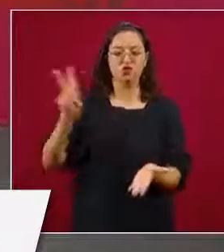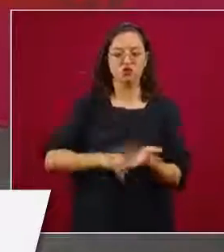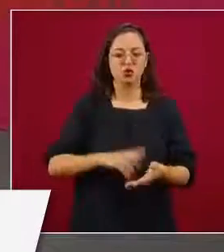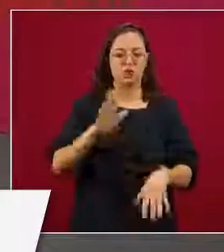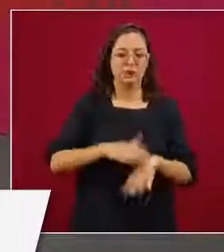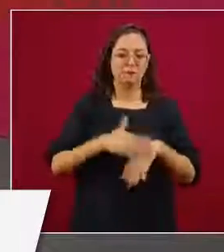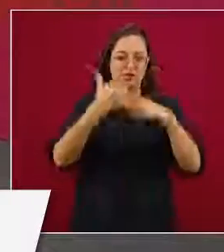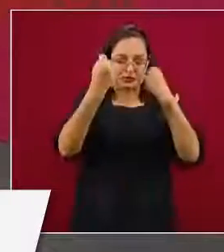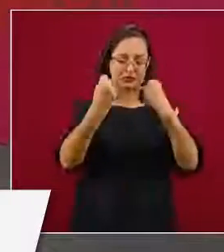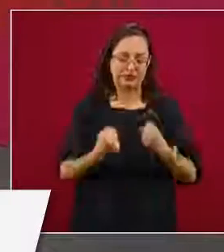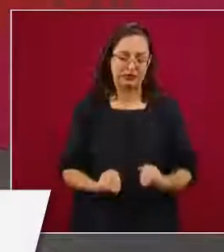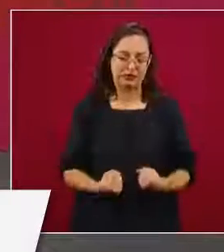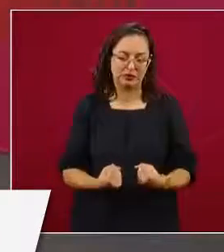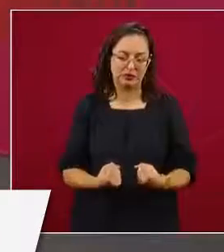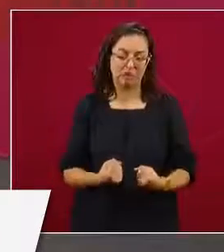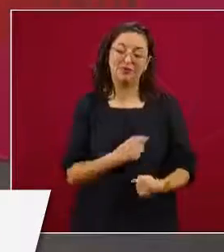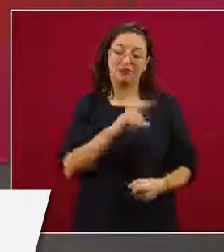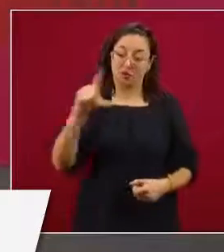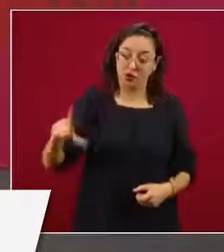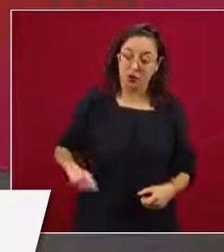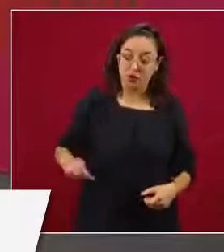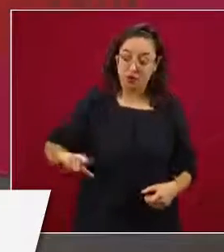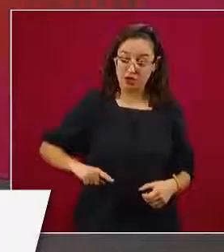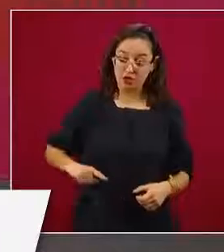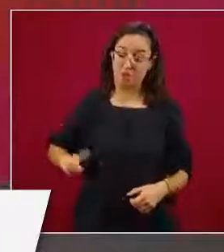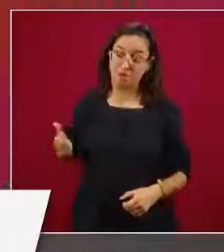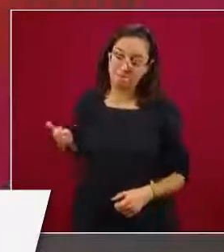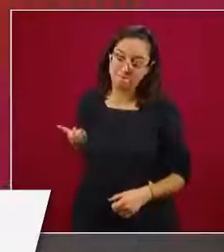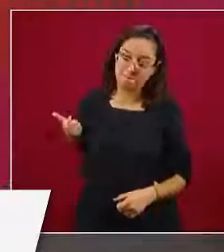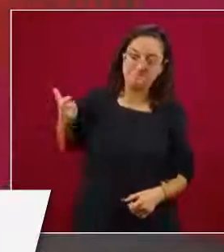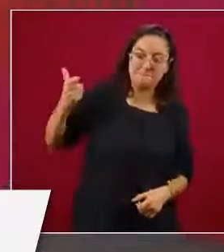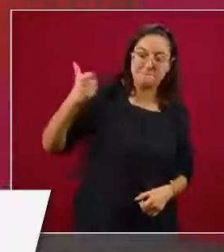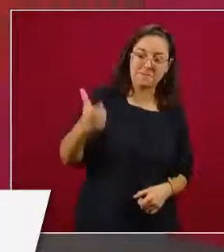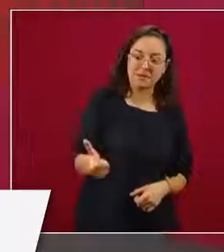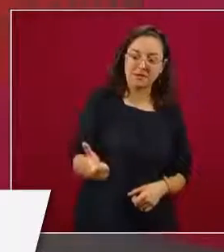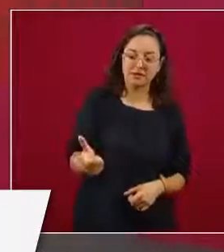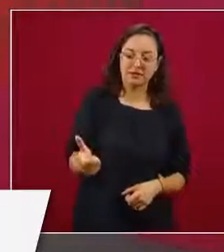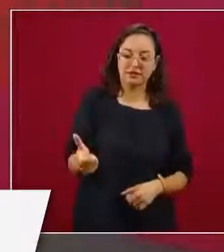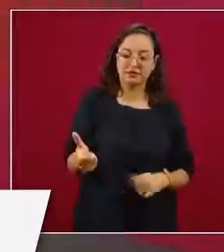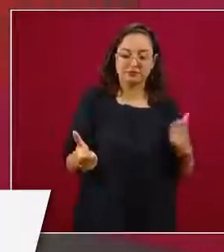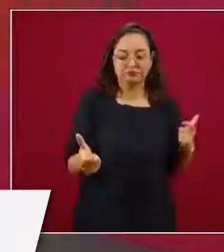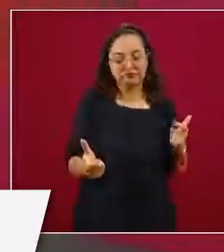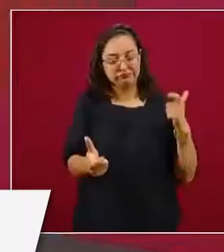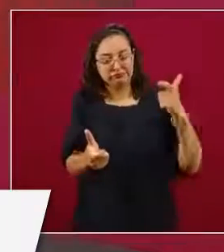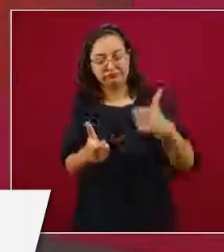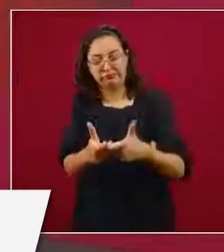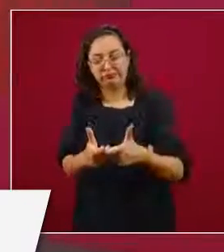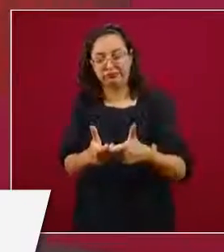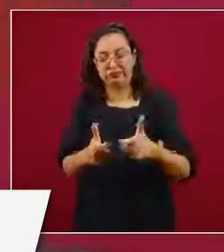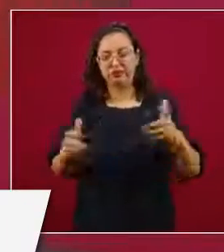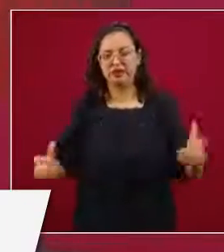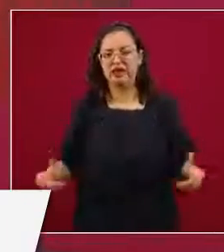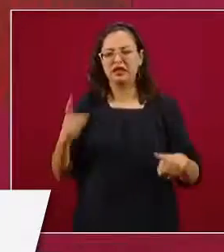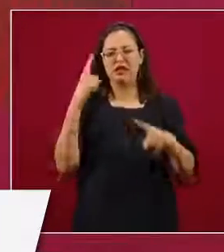que tiene que hacer el gobierno adicional, esté quien esté en la presidencia.